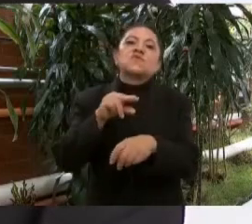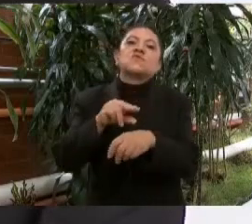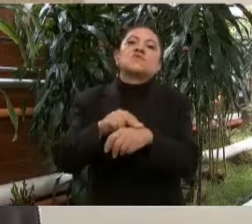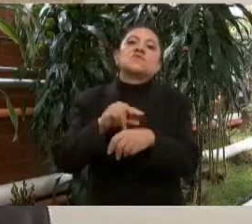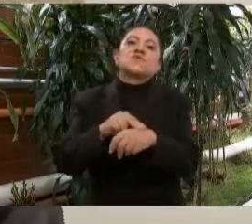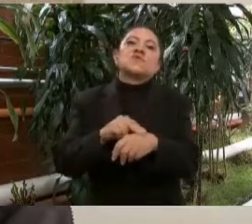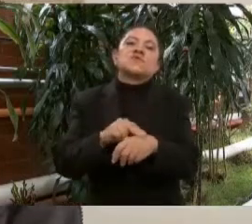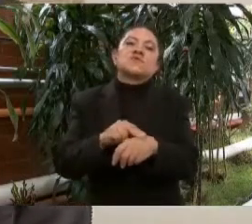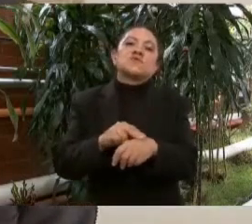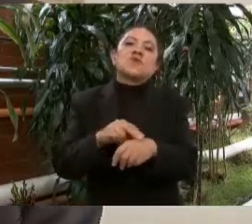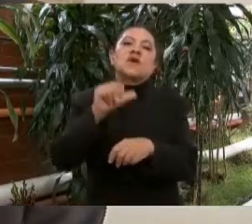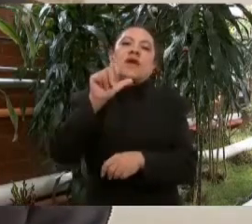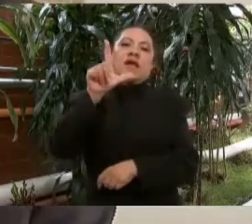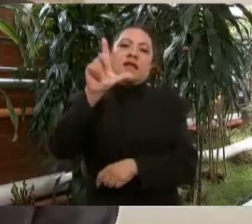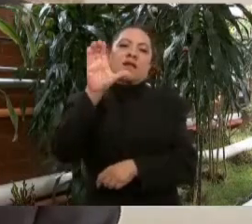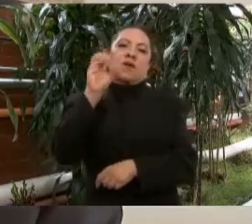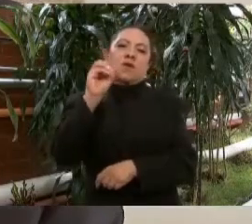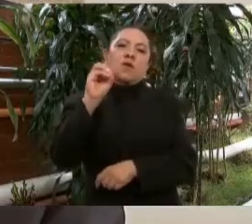Alcocer,